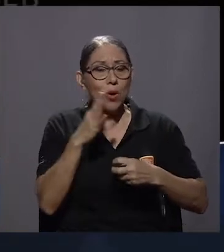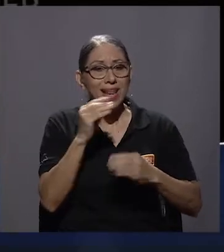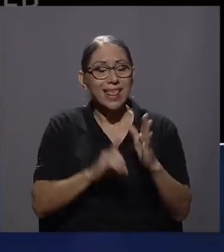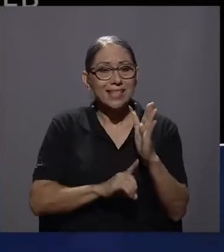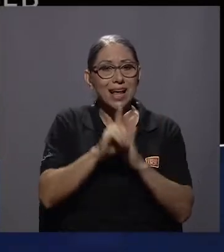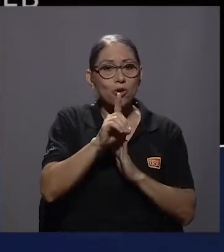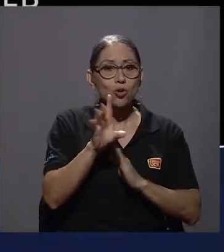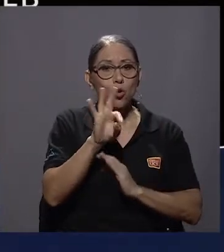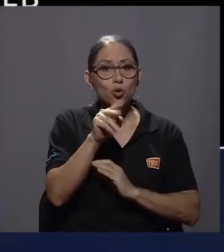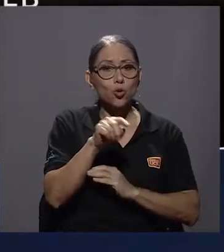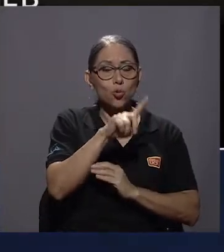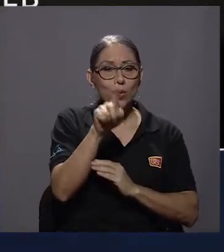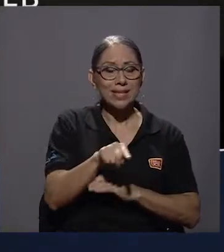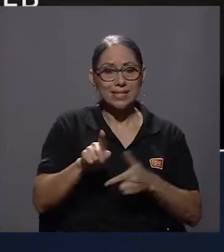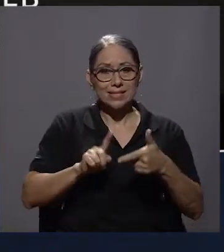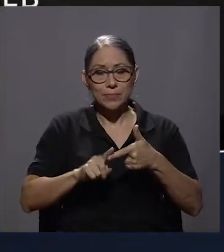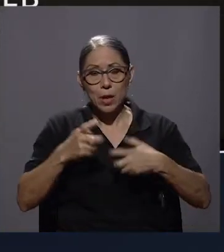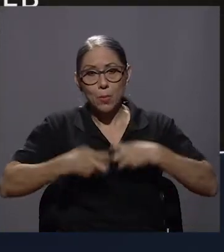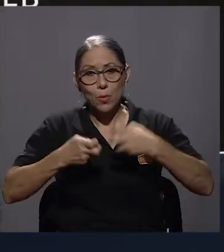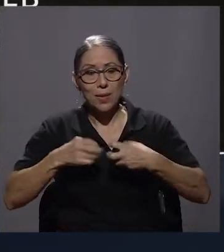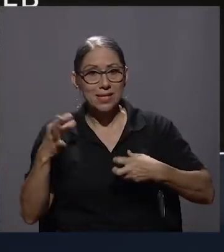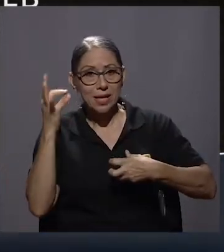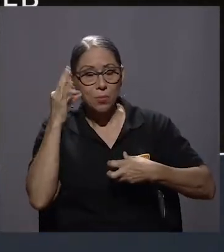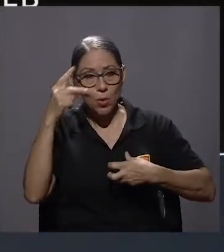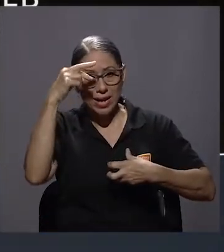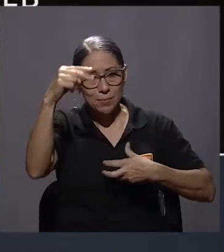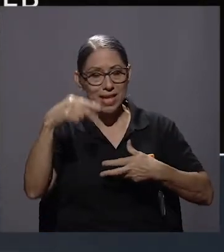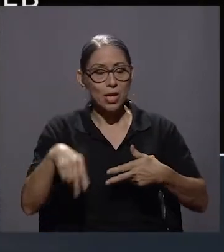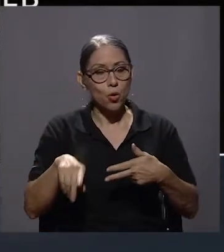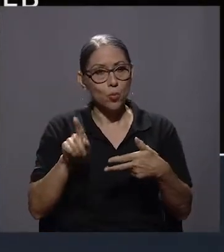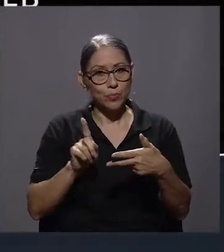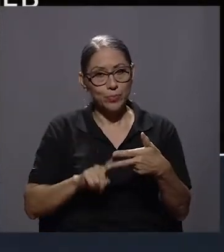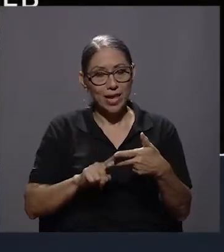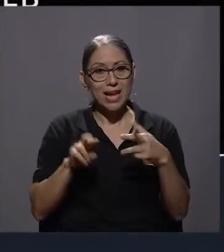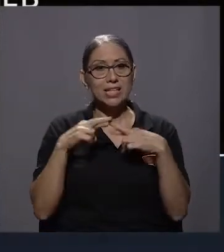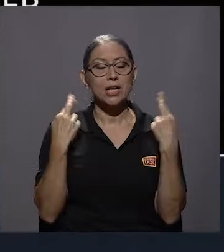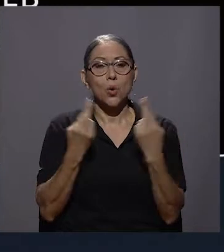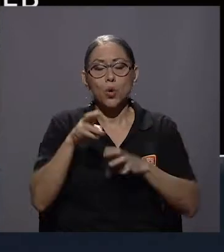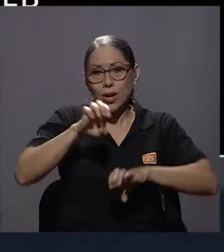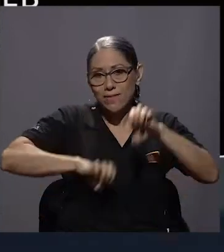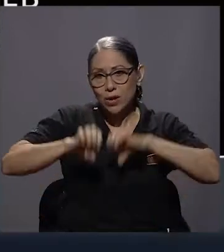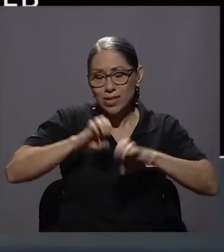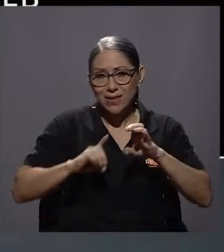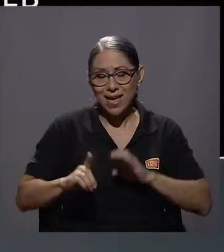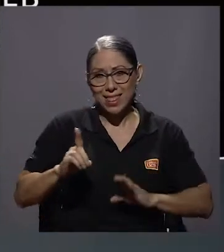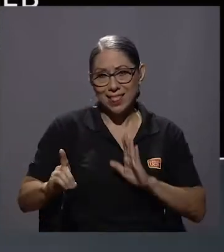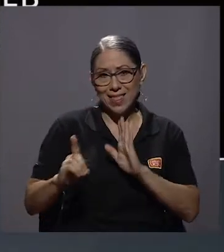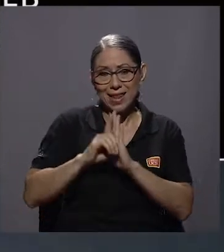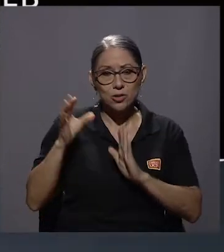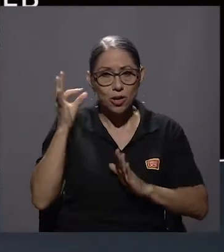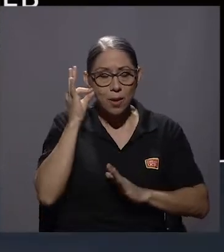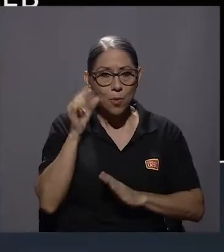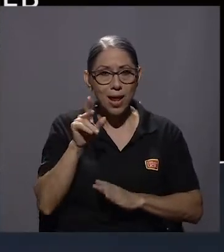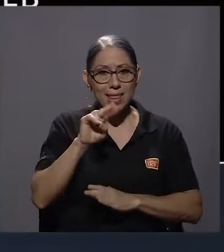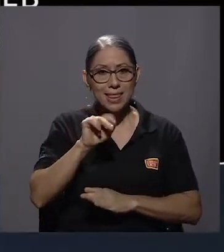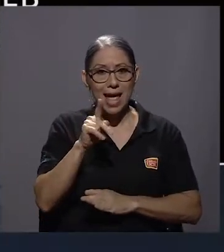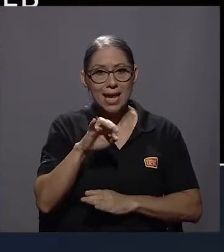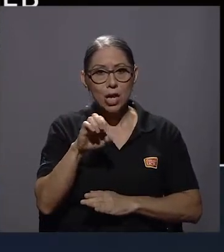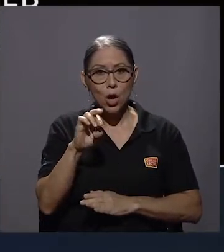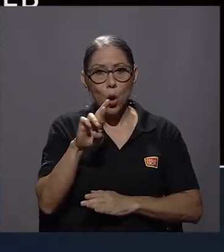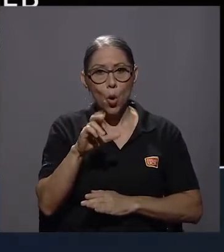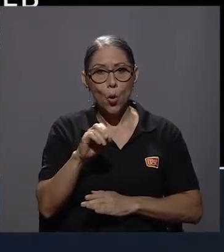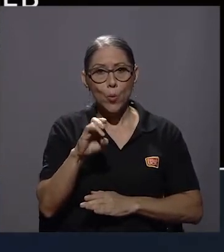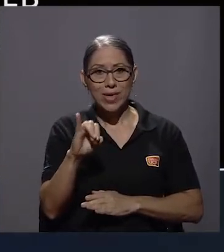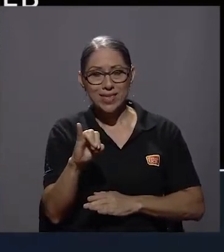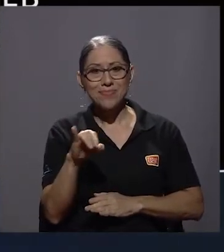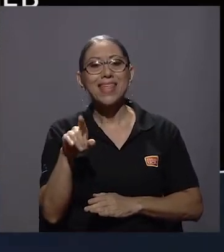y Desarrollo en Túnez, Problemas de la Mujer en México, Reunión Evaluativa del Derecho de la Mujer en Nairobi